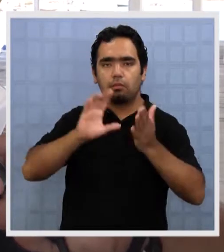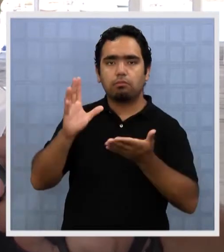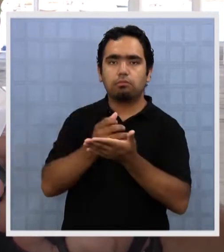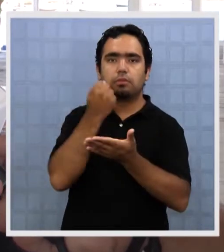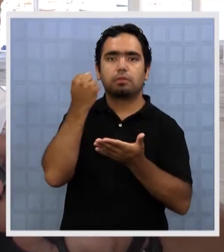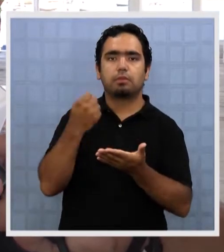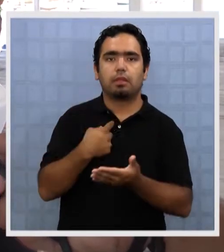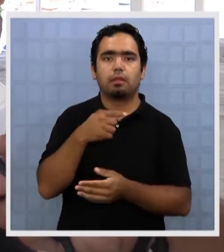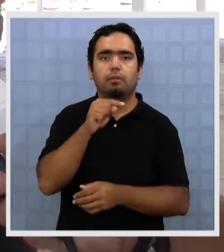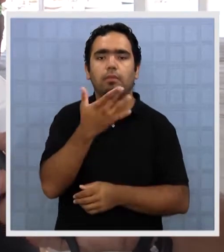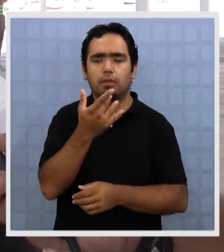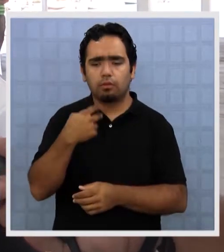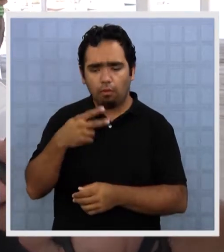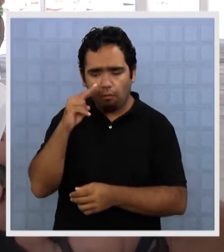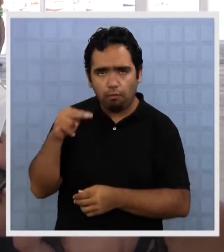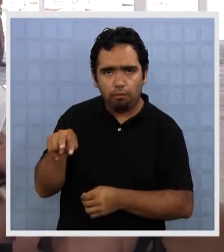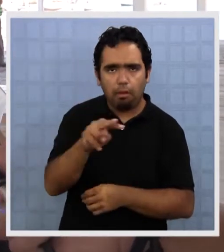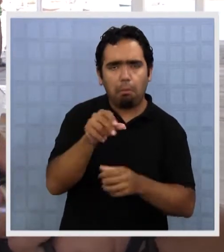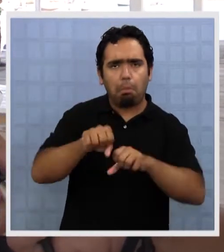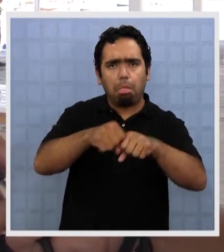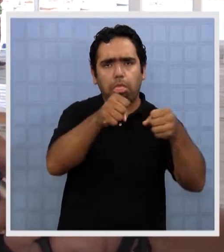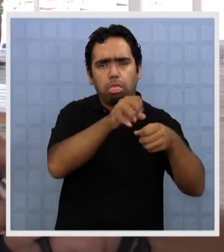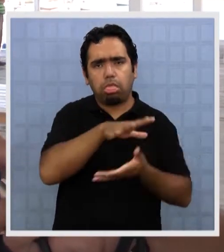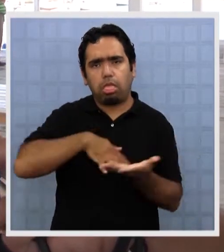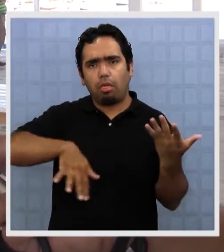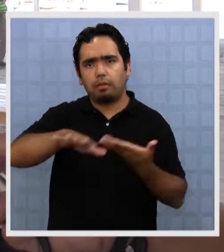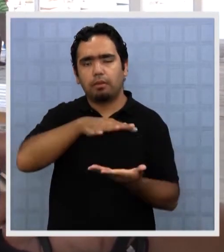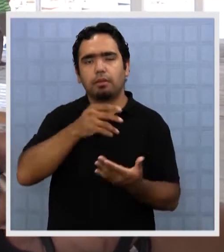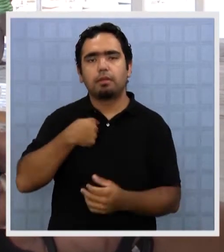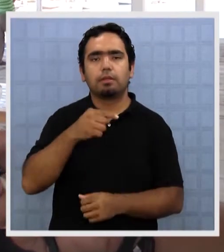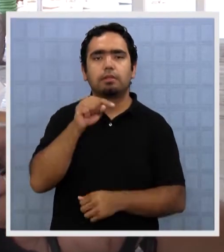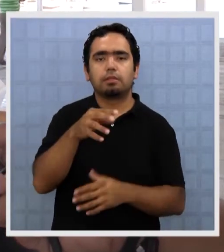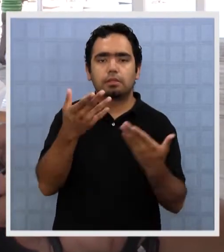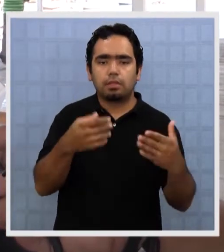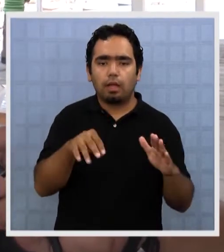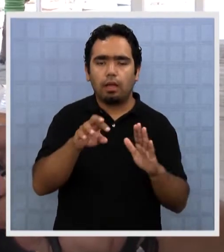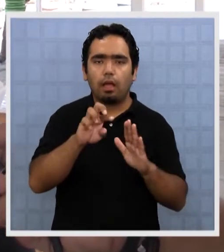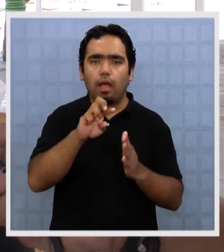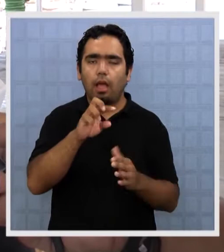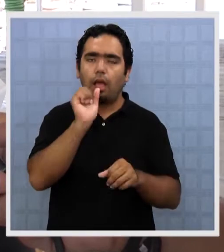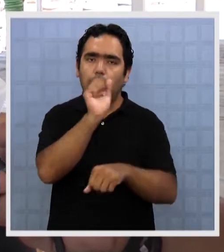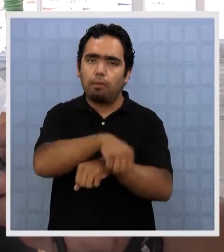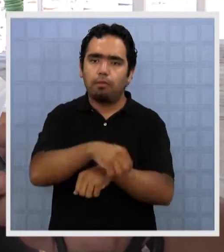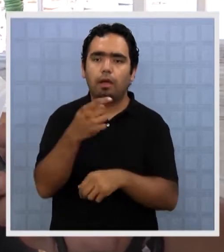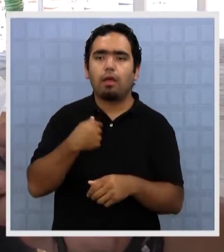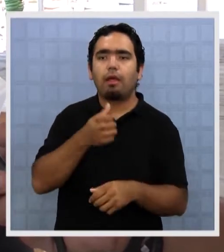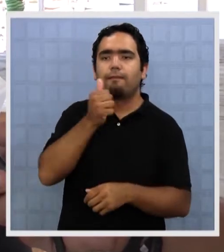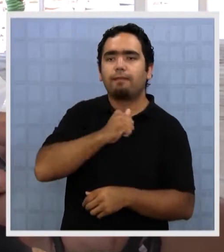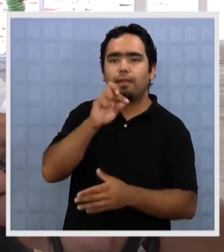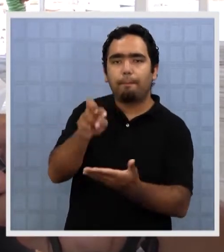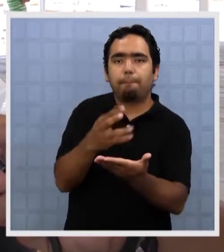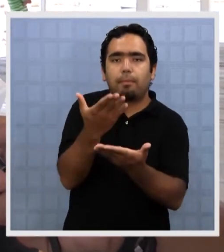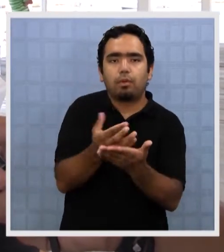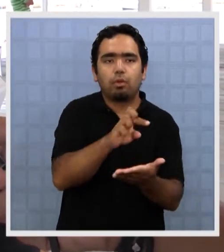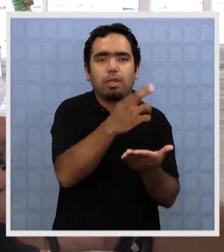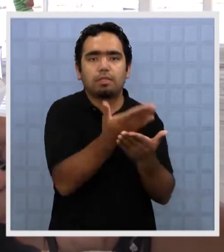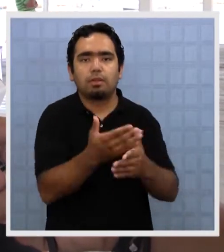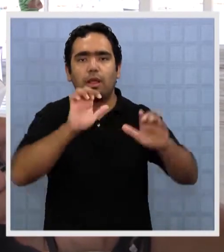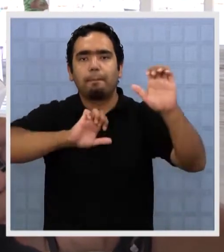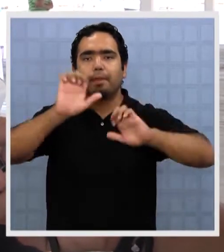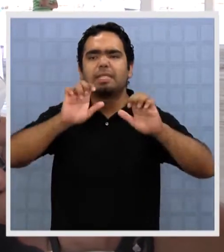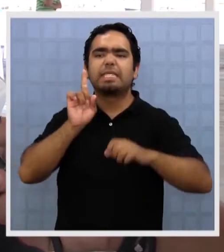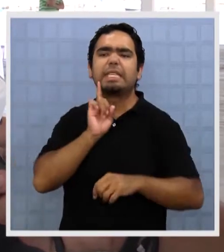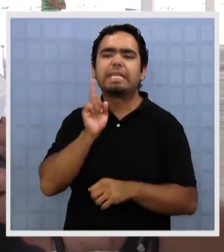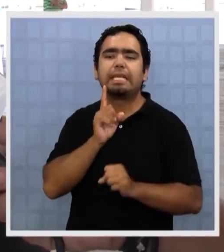porque está muy deteriorado como tú lo ves. Se fue aprobado y está en licitación las empresas. Entonces estamos